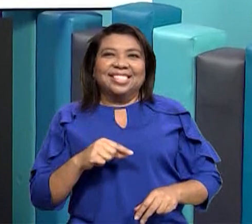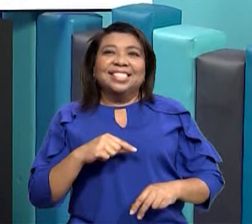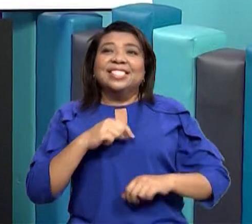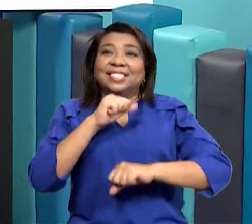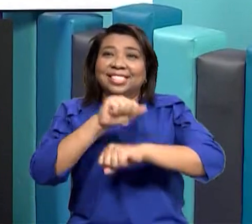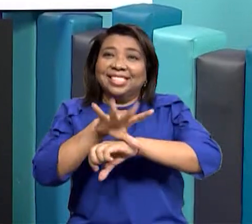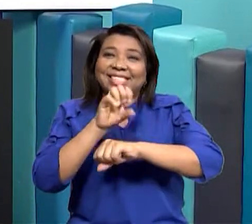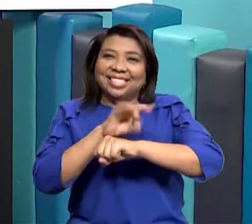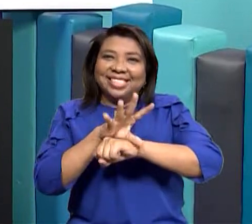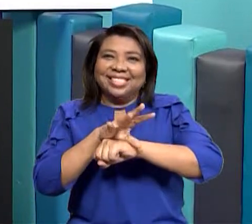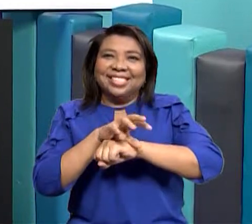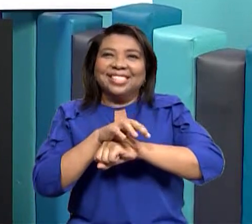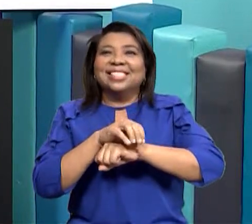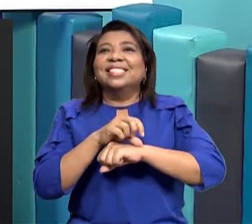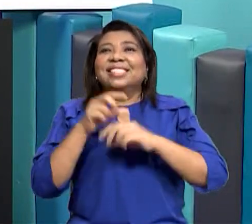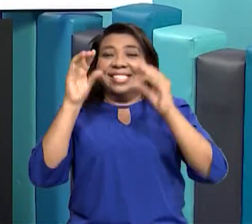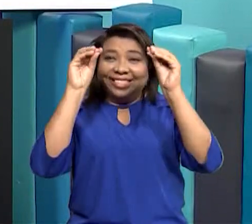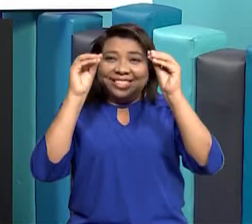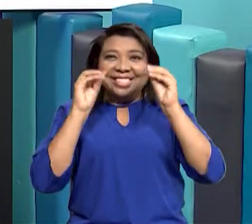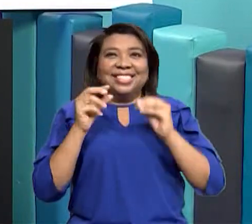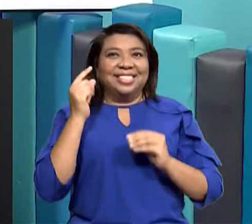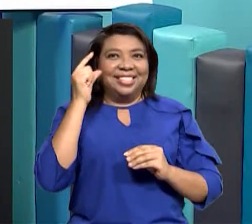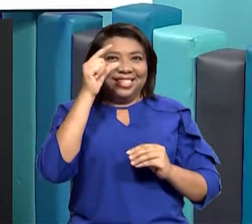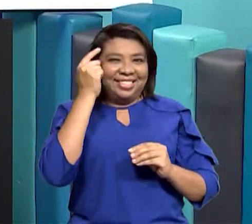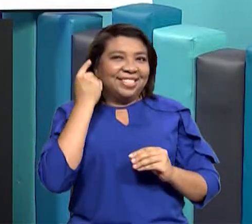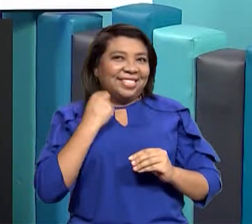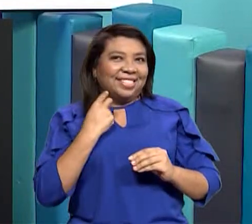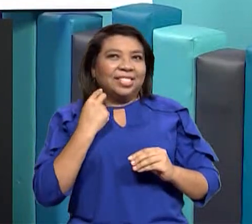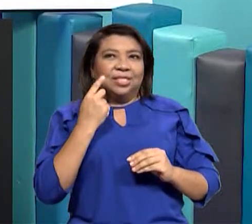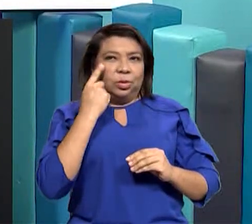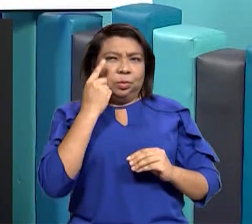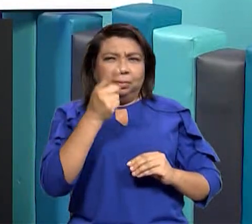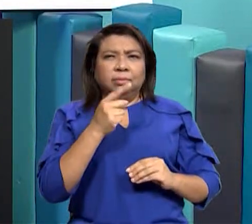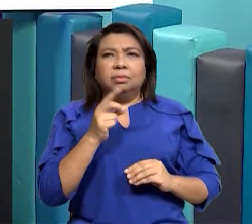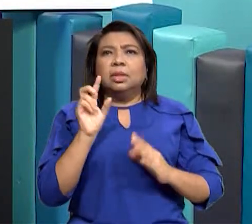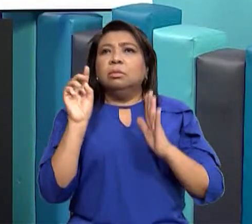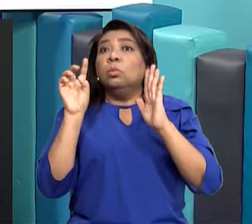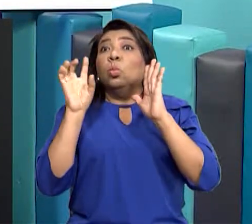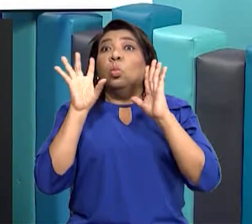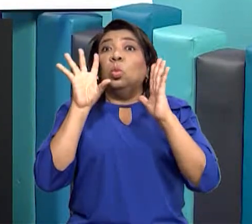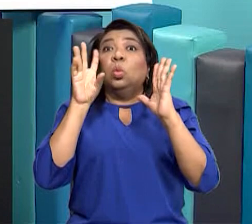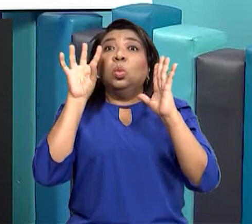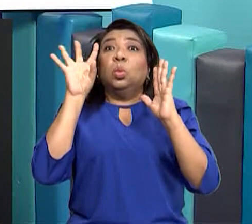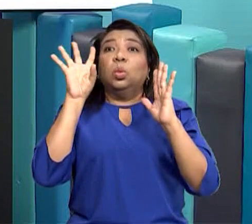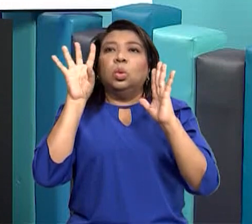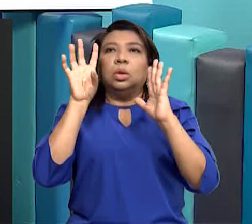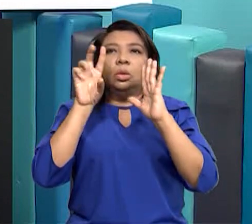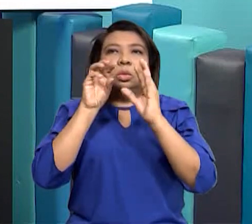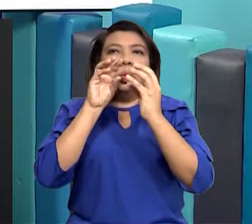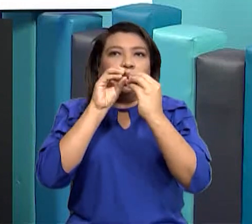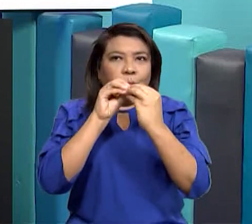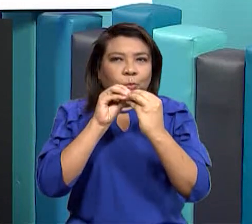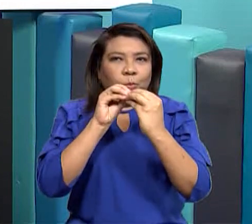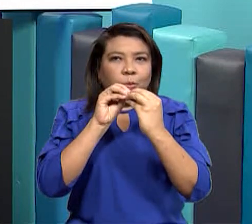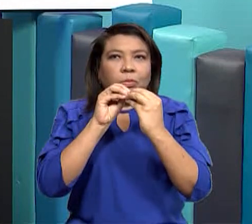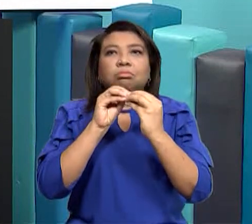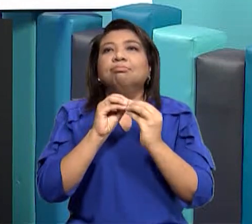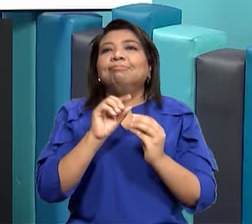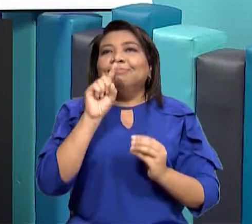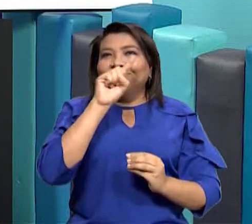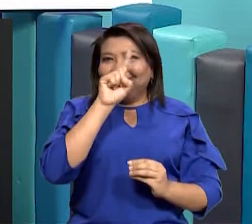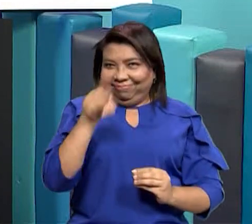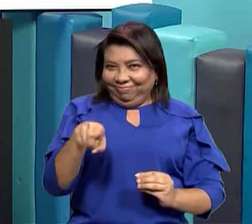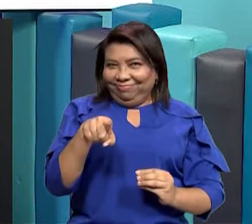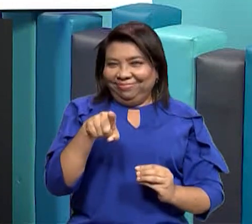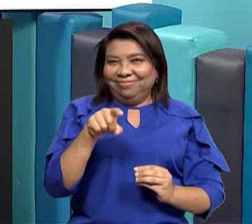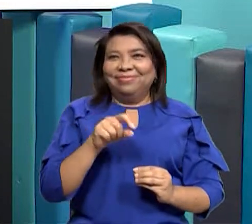nati y vamos a dar inicio a reforzar verdad los deberes y derechos de cada uno de ustedes recuerda también vamos a